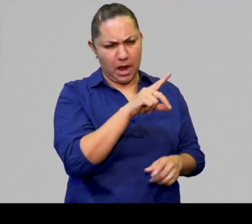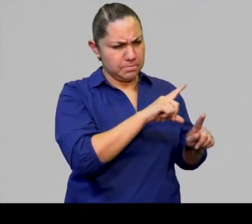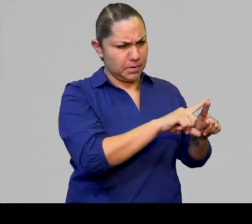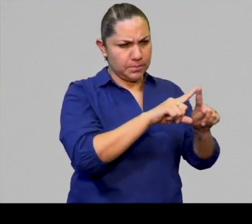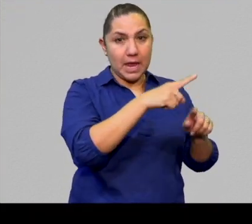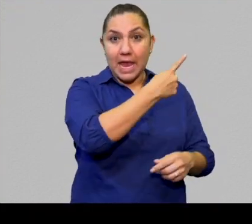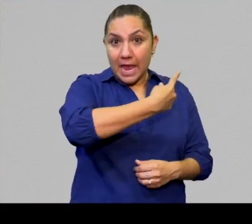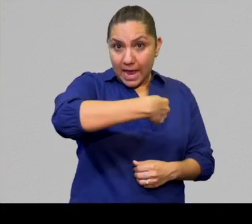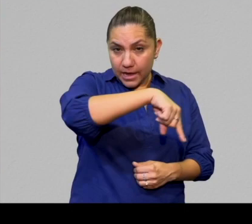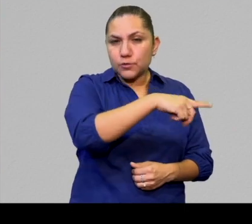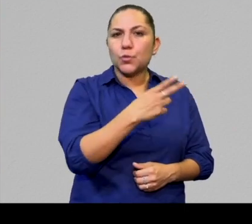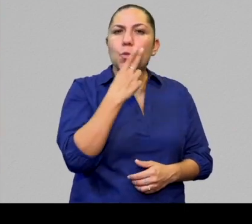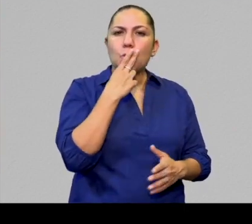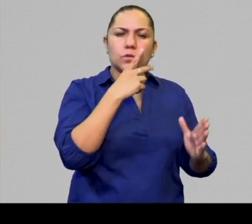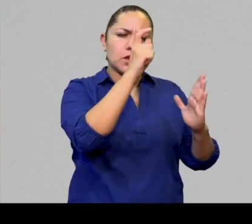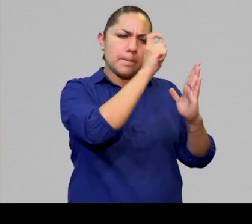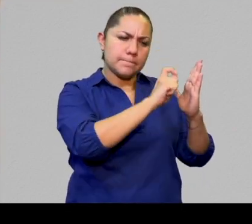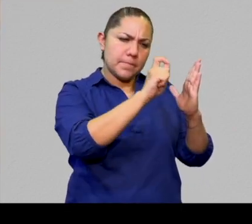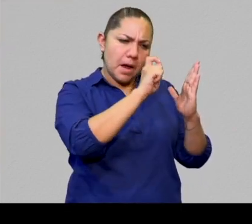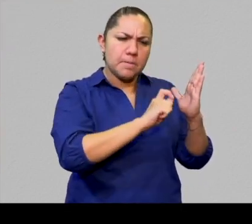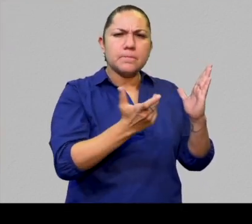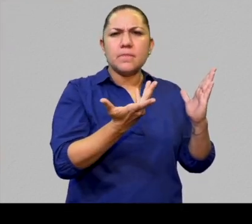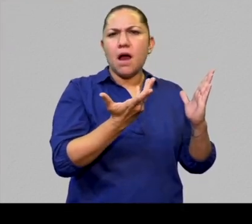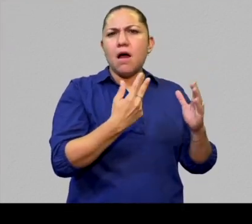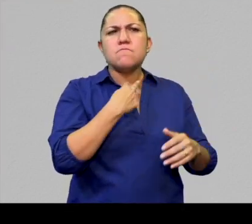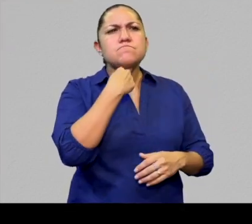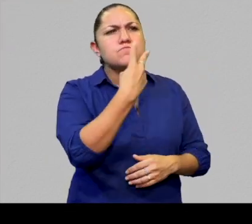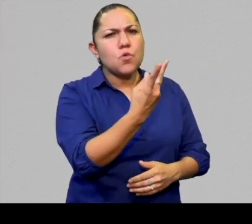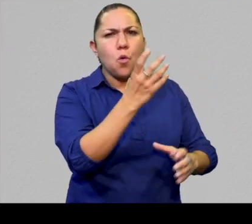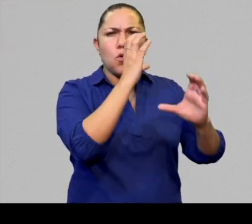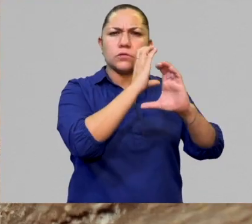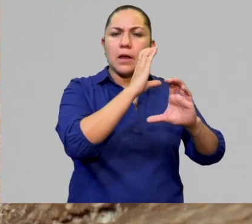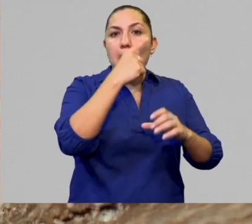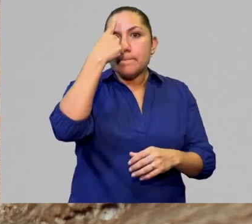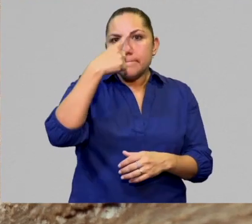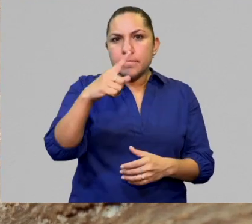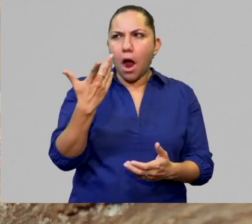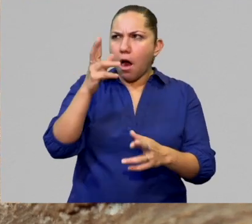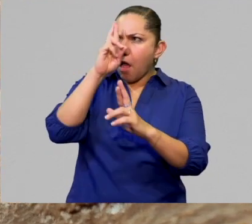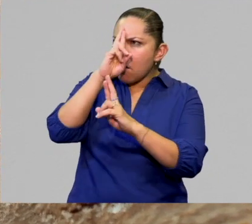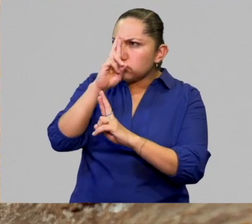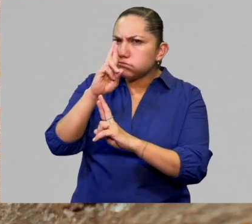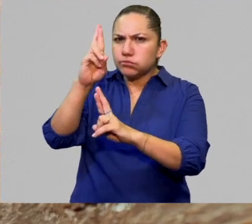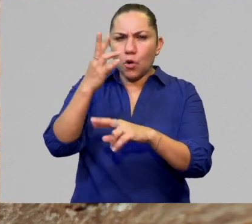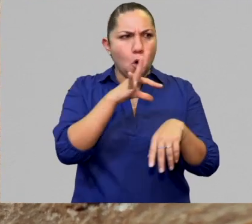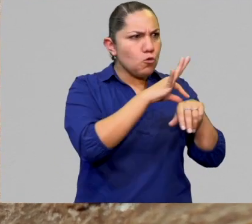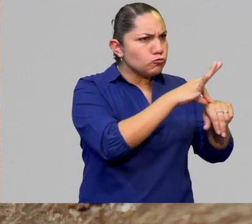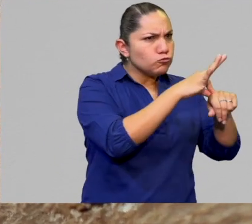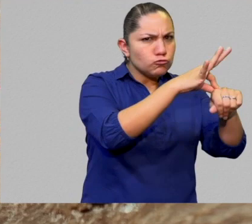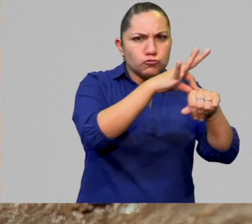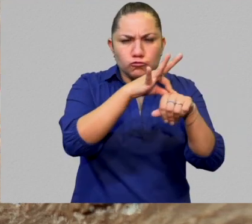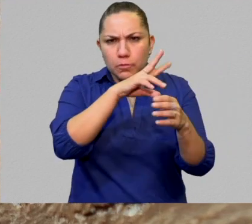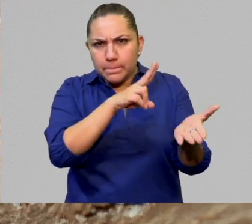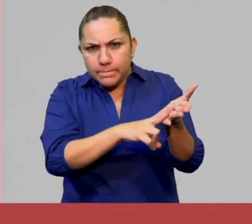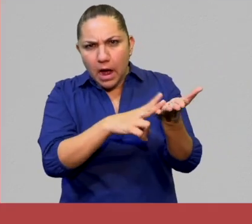cánticos nombran lo sagrado, lo lírico, lo épico, lo intangible e invisible.